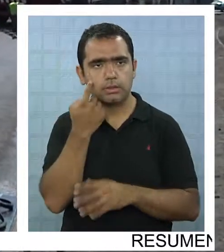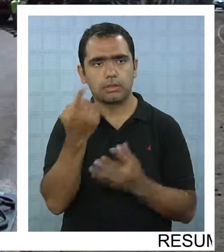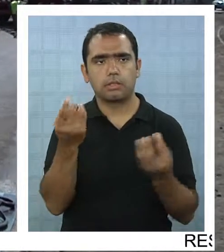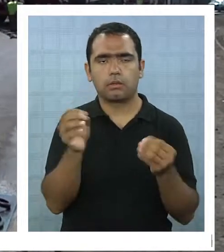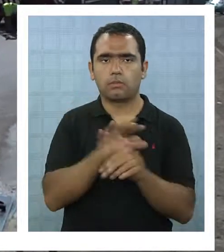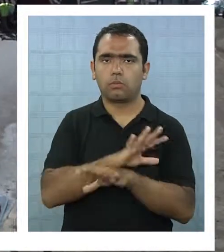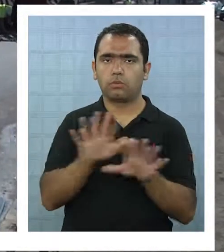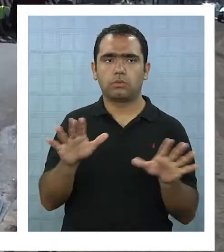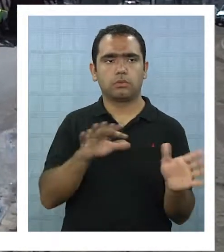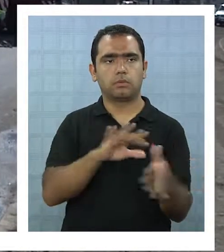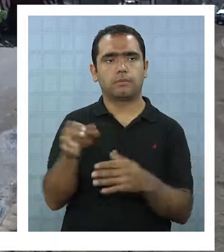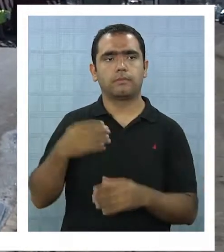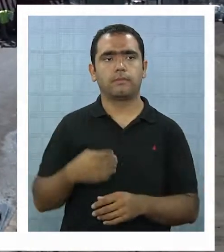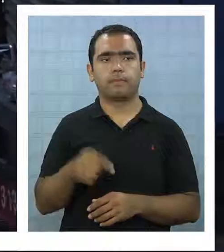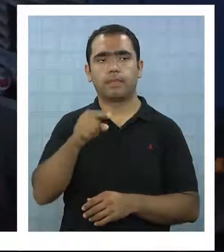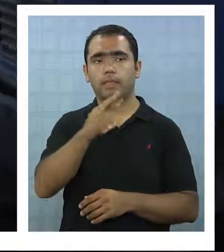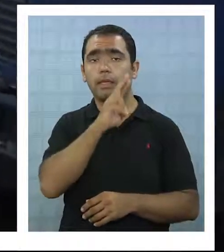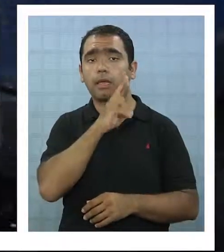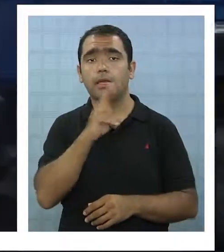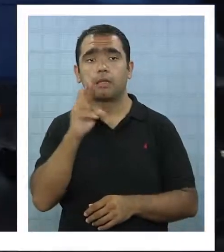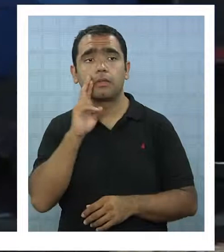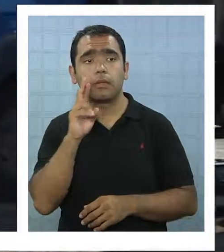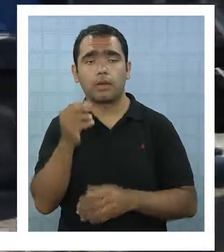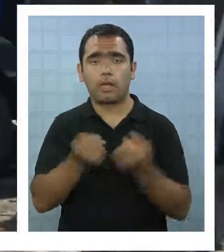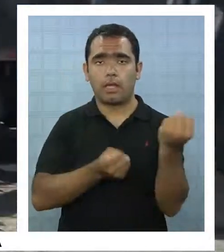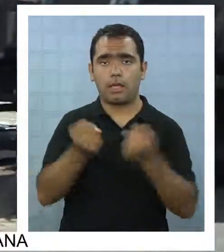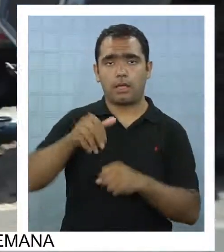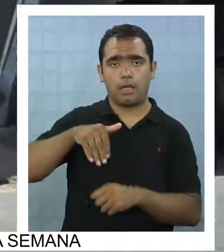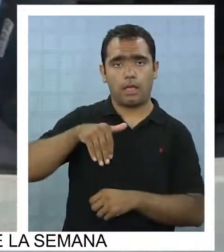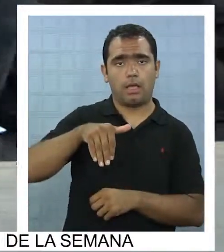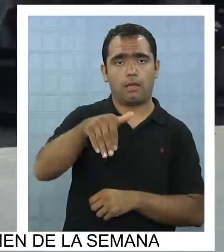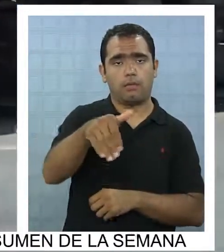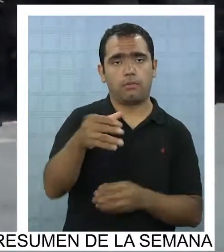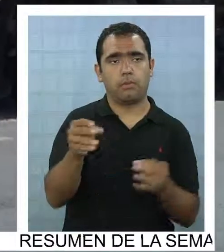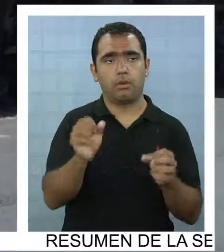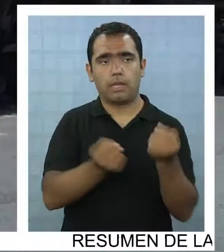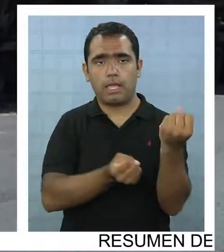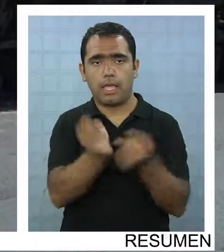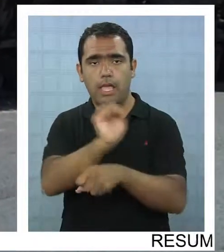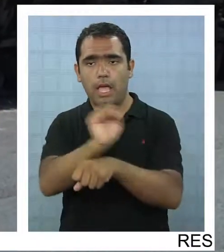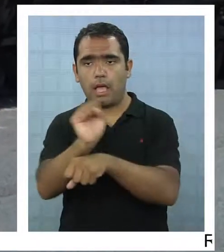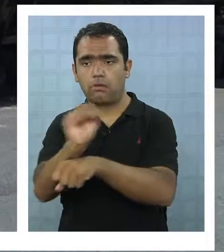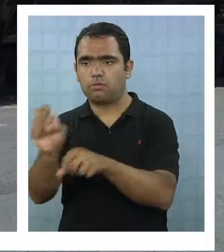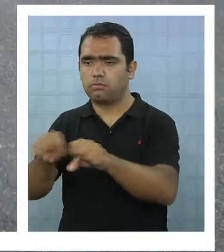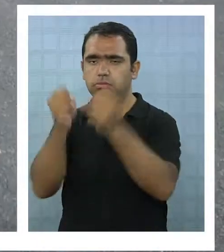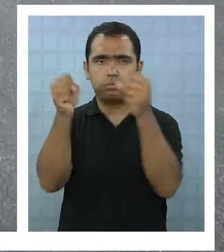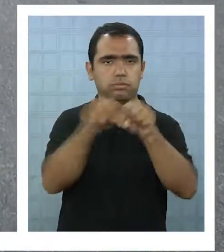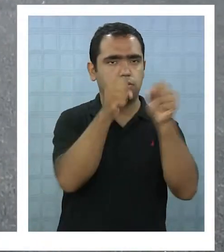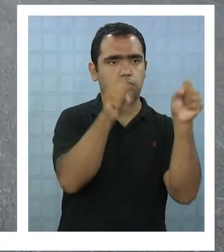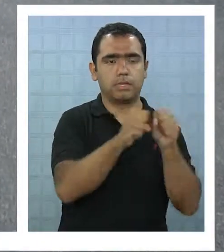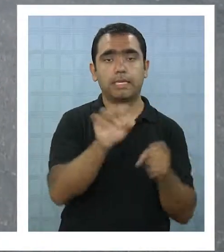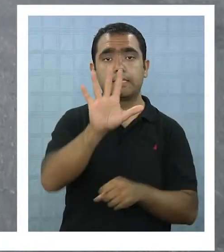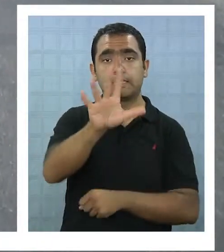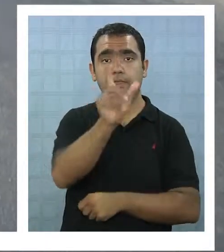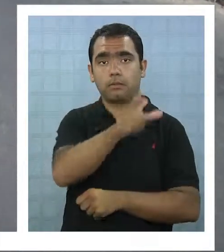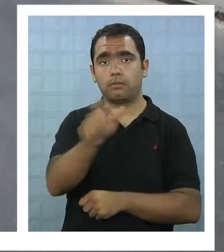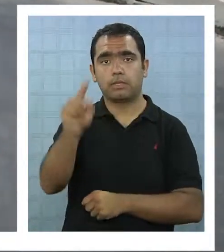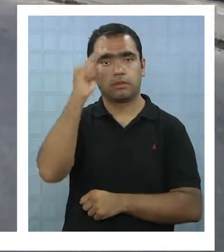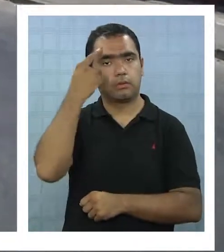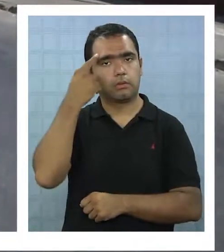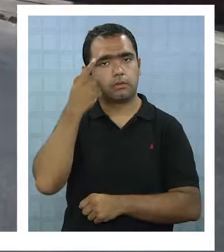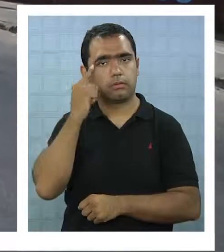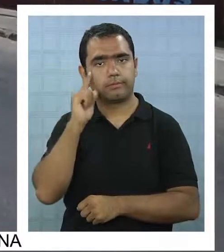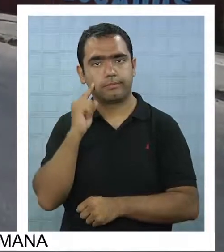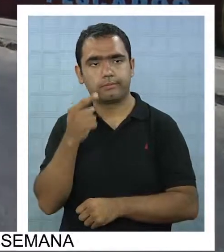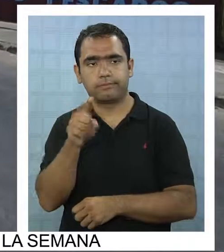camiones y lujosos autos totalmente destruidos y cinco personas heridas es el saldo de este accidente, del cual